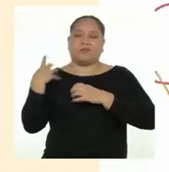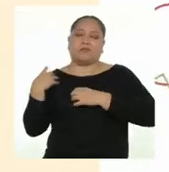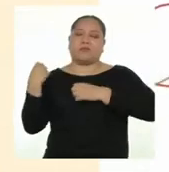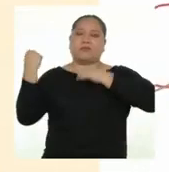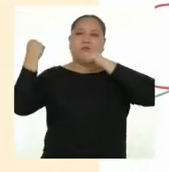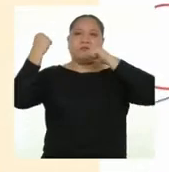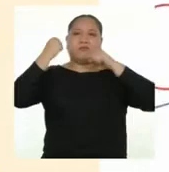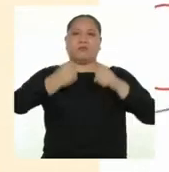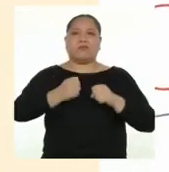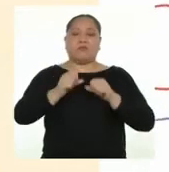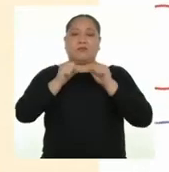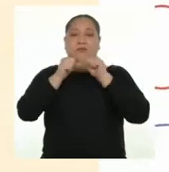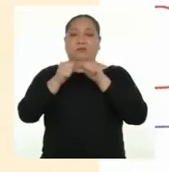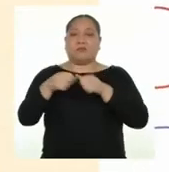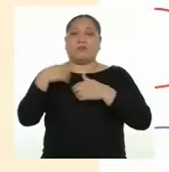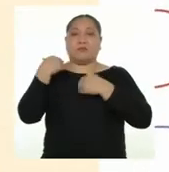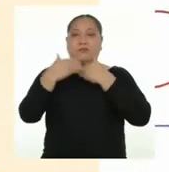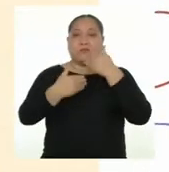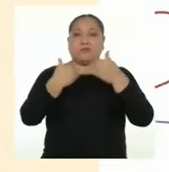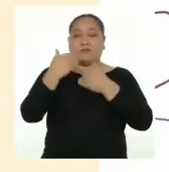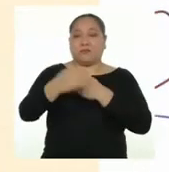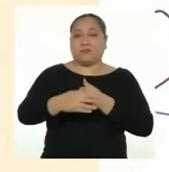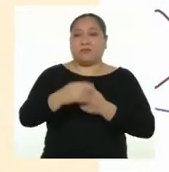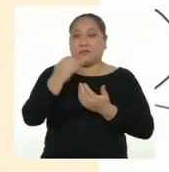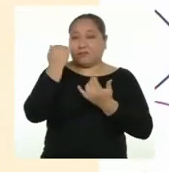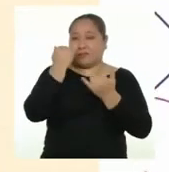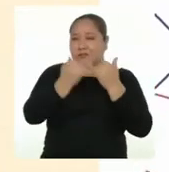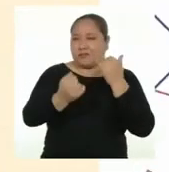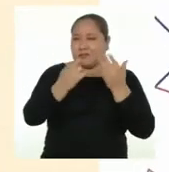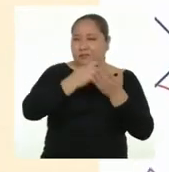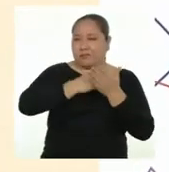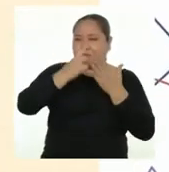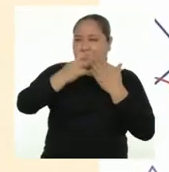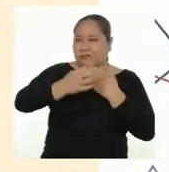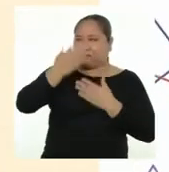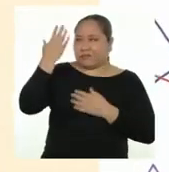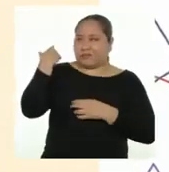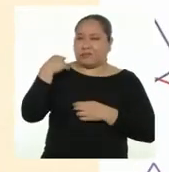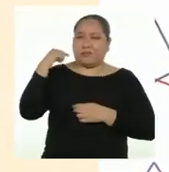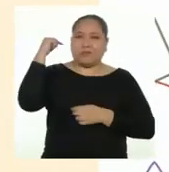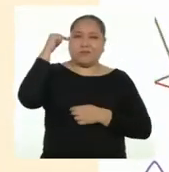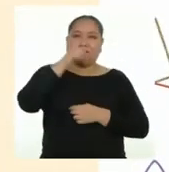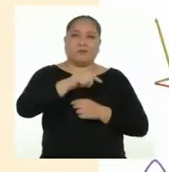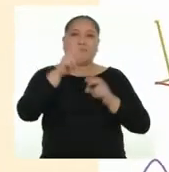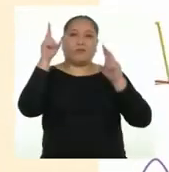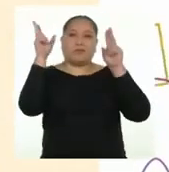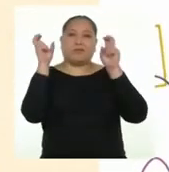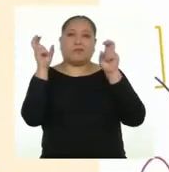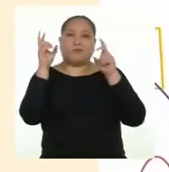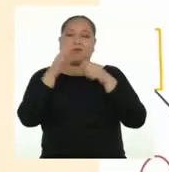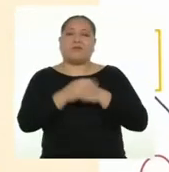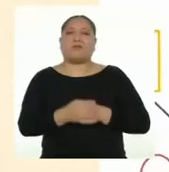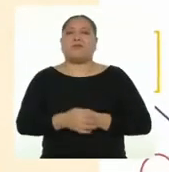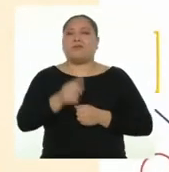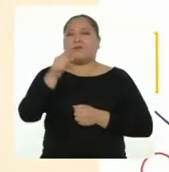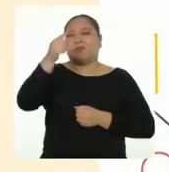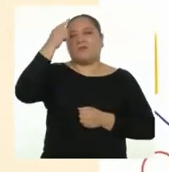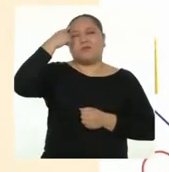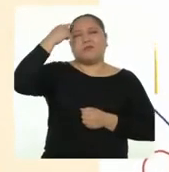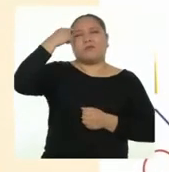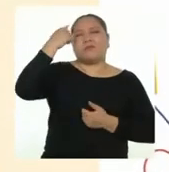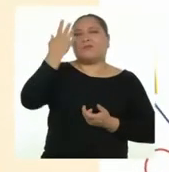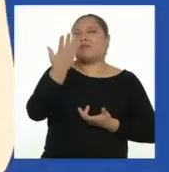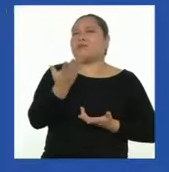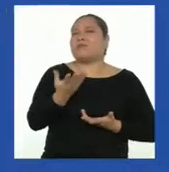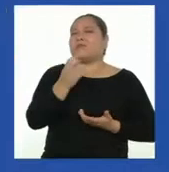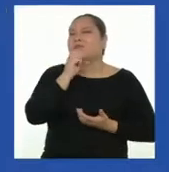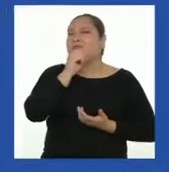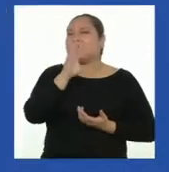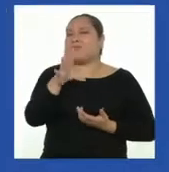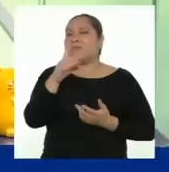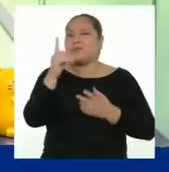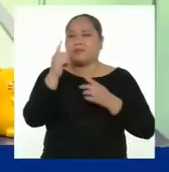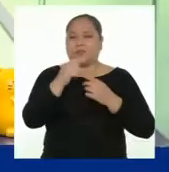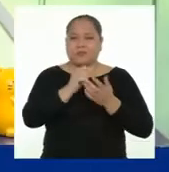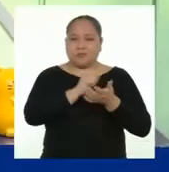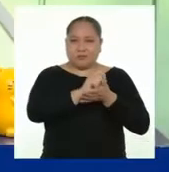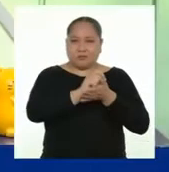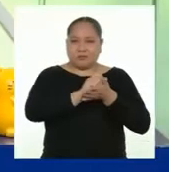procedimiento que hicimos en el último programa. ¿Te parece? En base al título, ¿de qué crees que habla el texto?